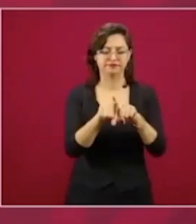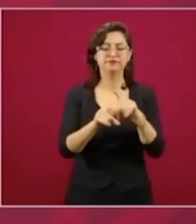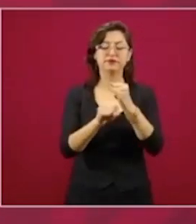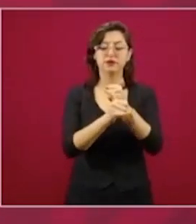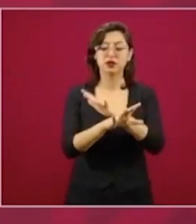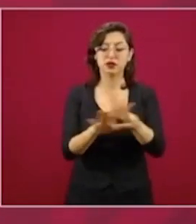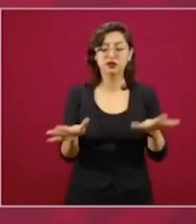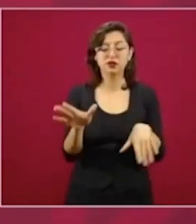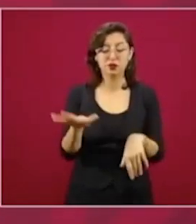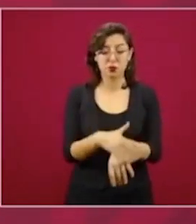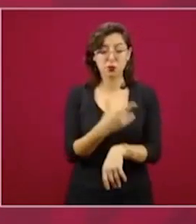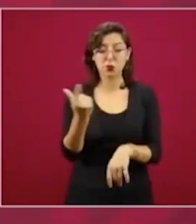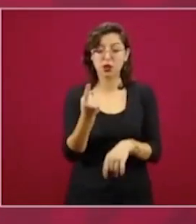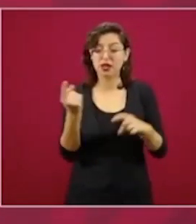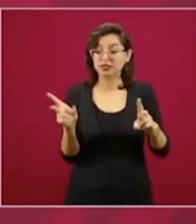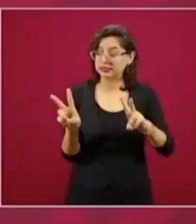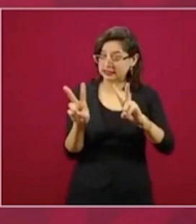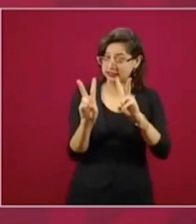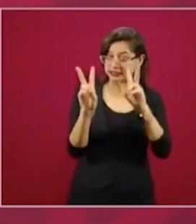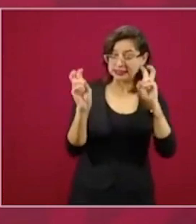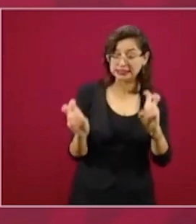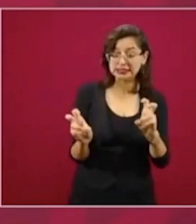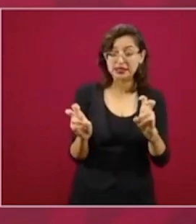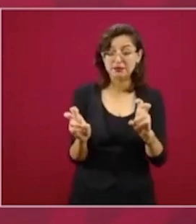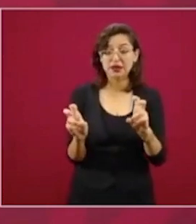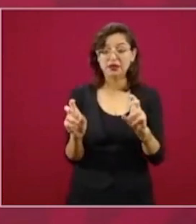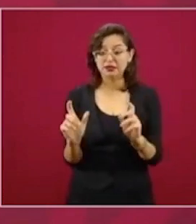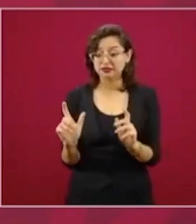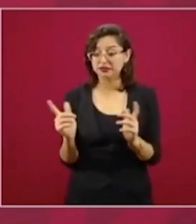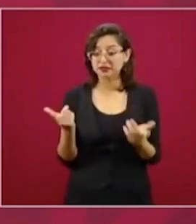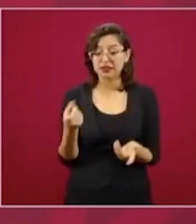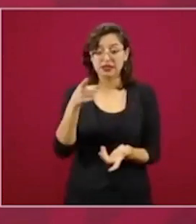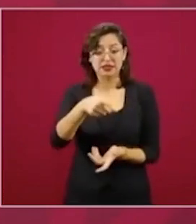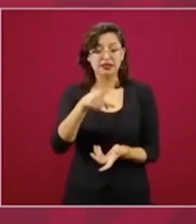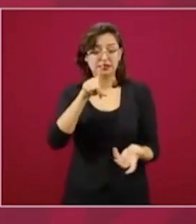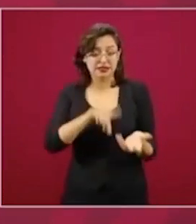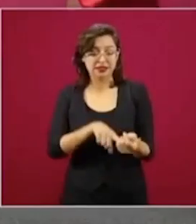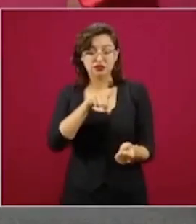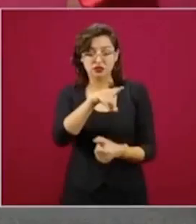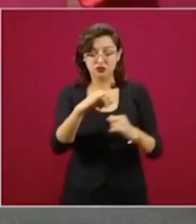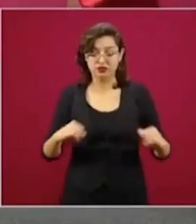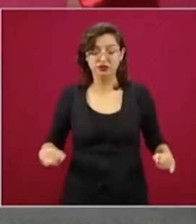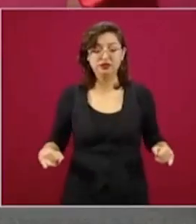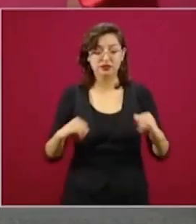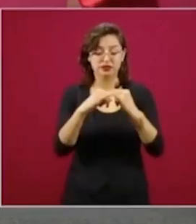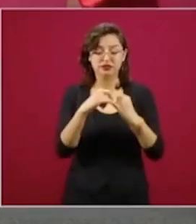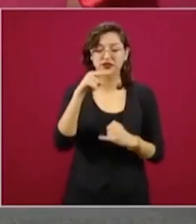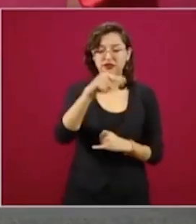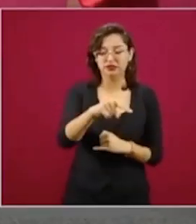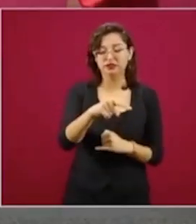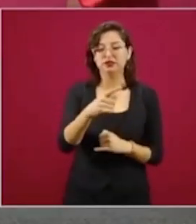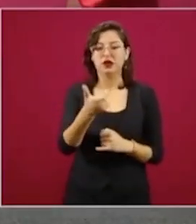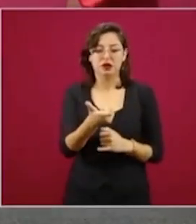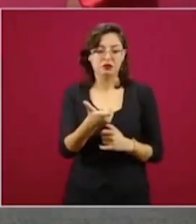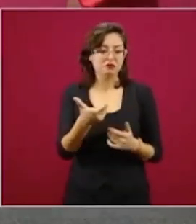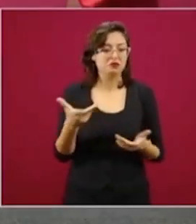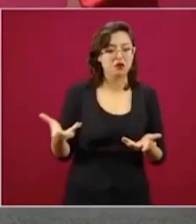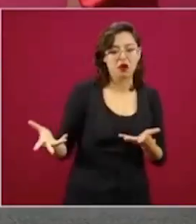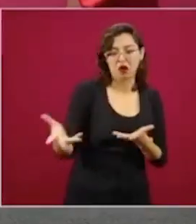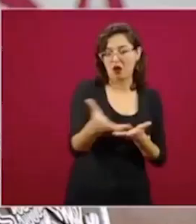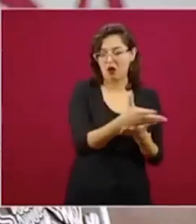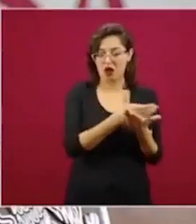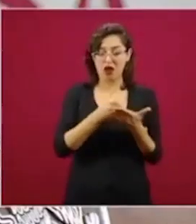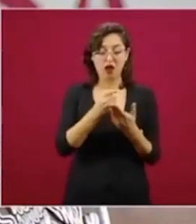maneja en el instituto para devolverle al pueblo lo robado, todo